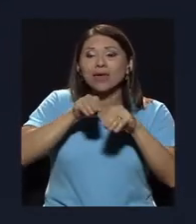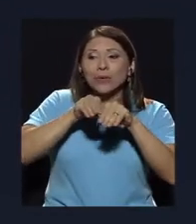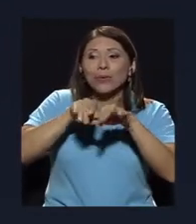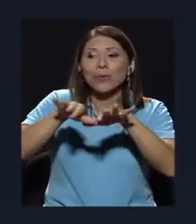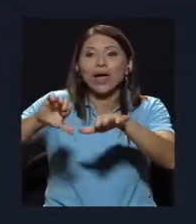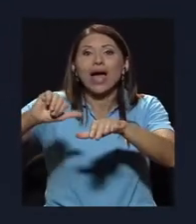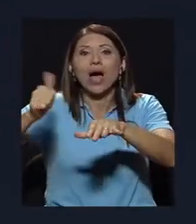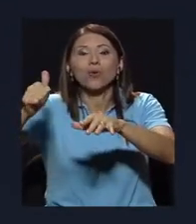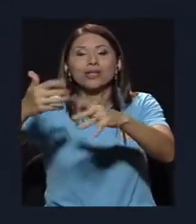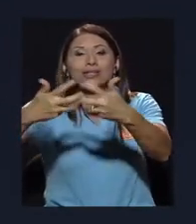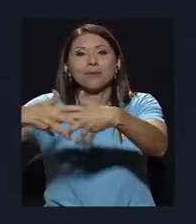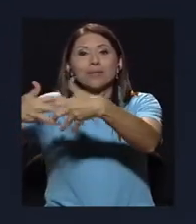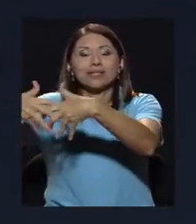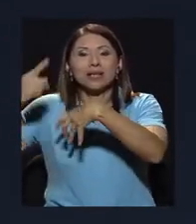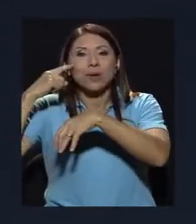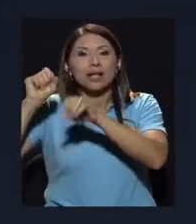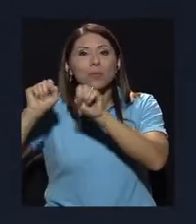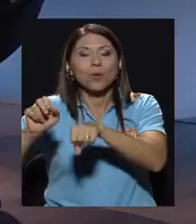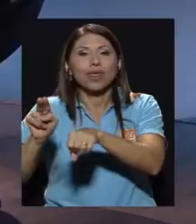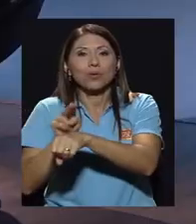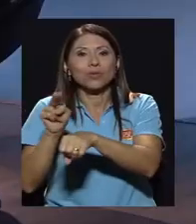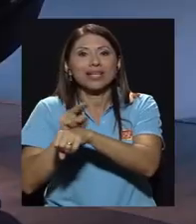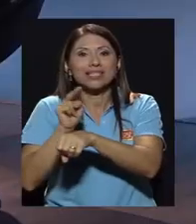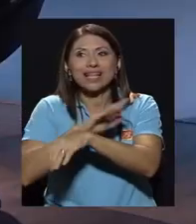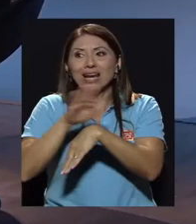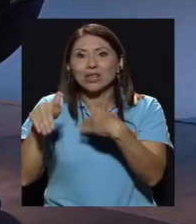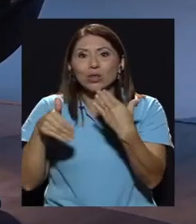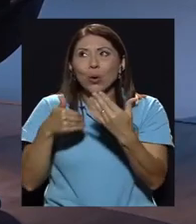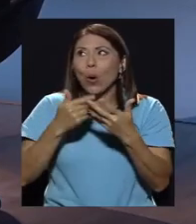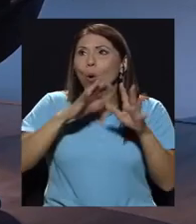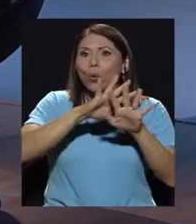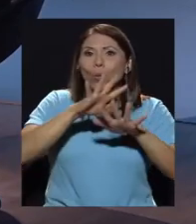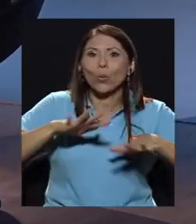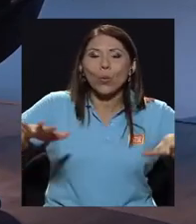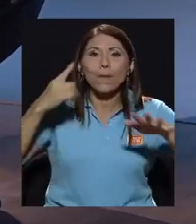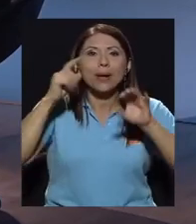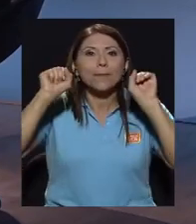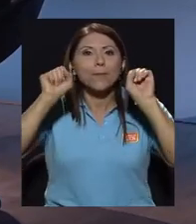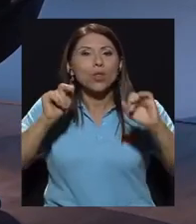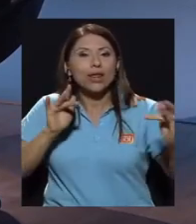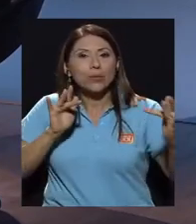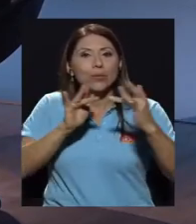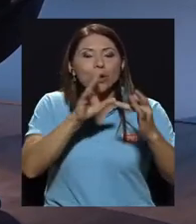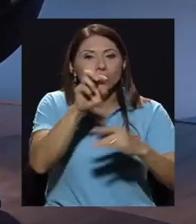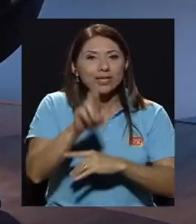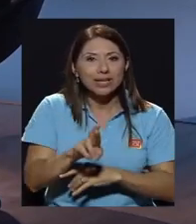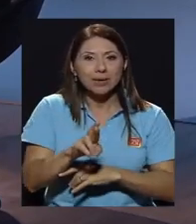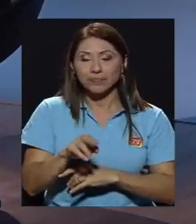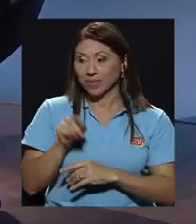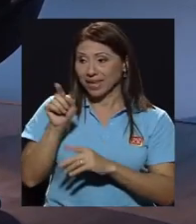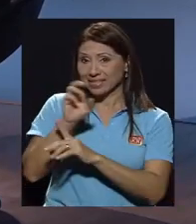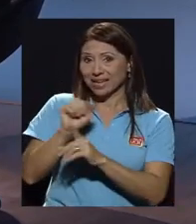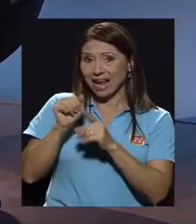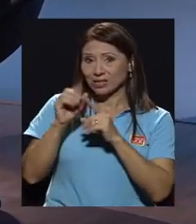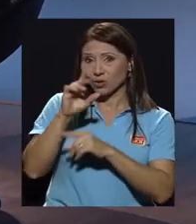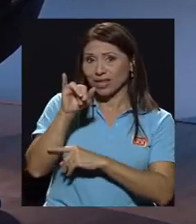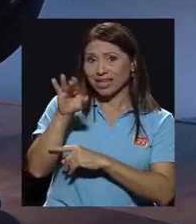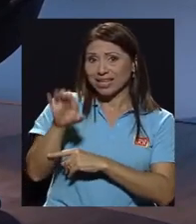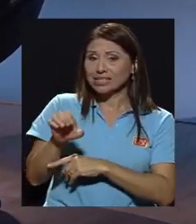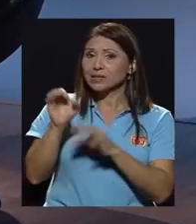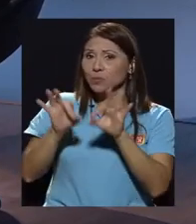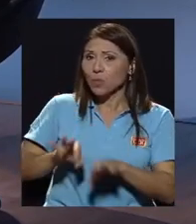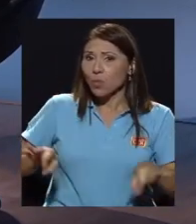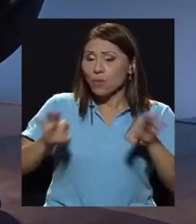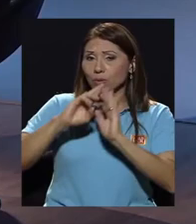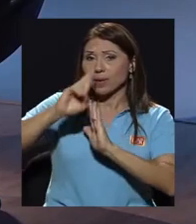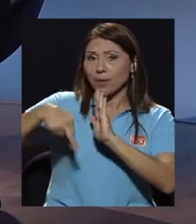utilizar su infraestructura para llegar al país es muy importante en este caso que usted menciona del ICE específicamente el papel